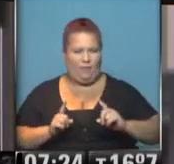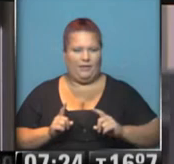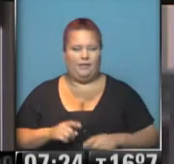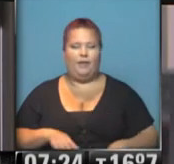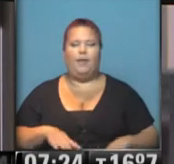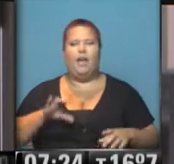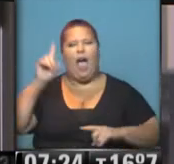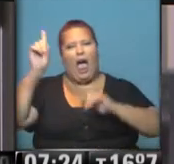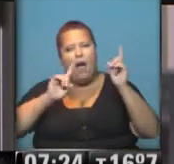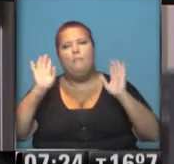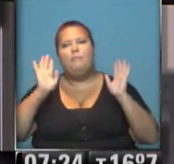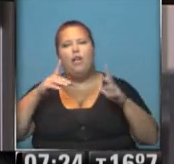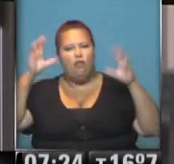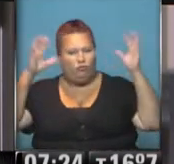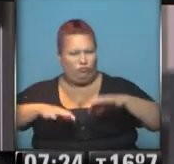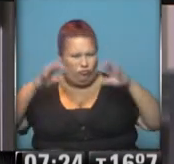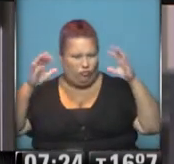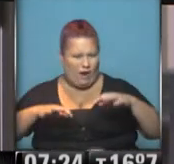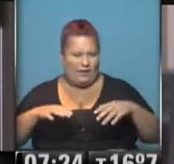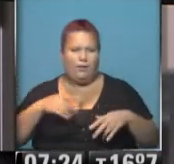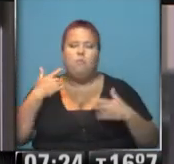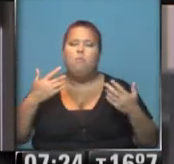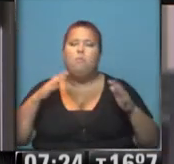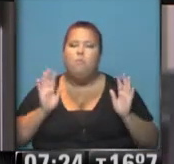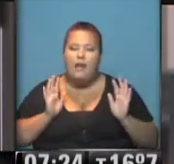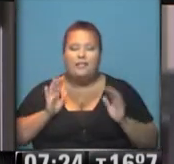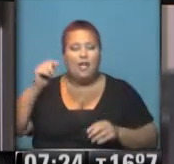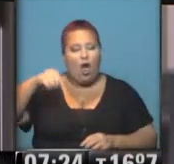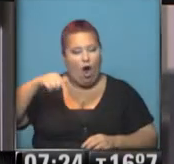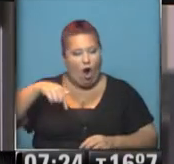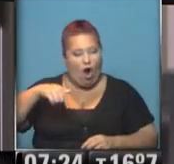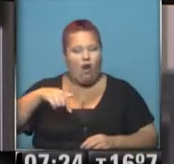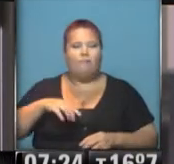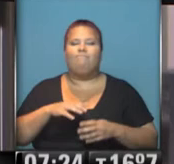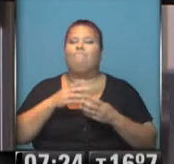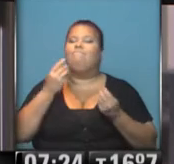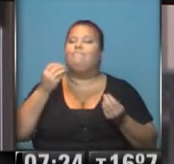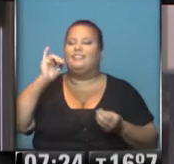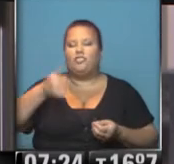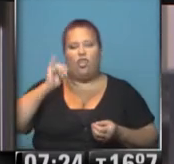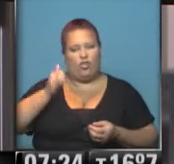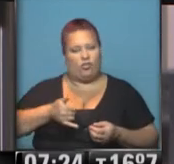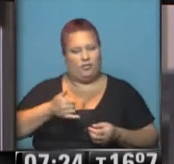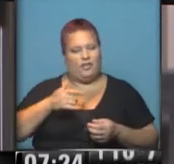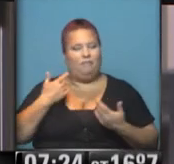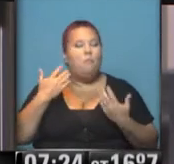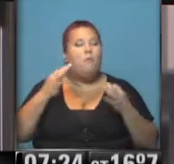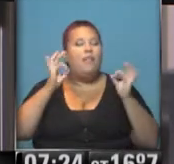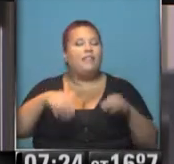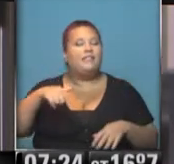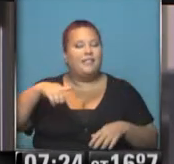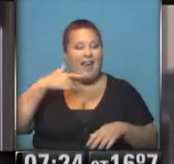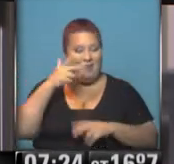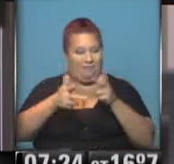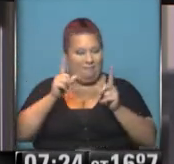son aisladas, pero son intensas, muy probablemente hoy el día no termine, sin que lleguen también a estas provincias que